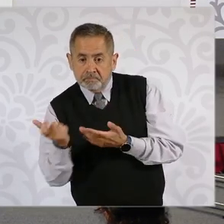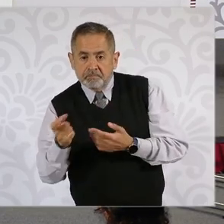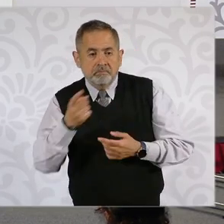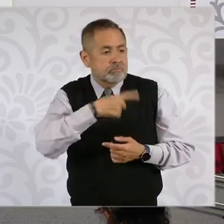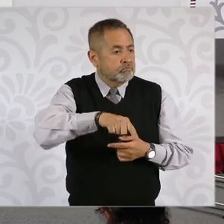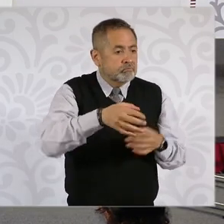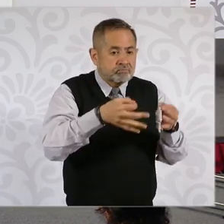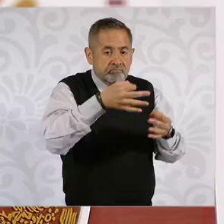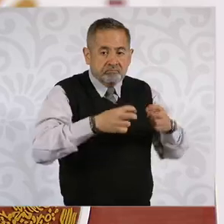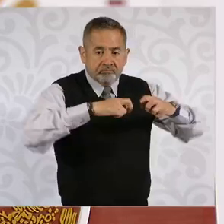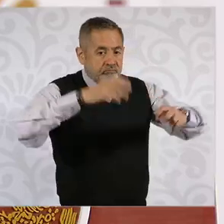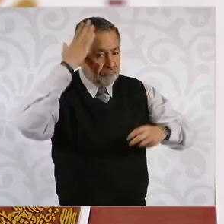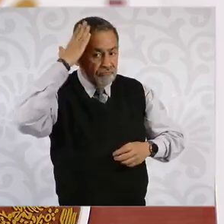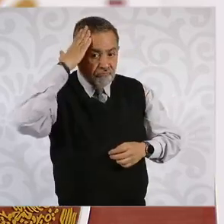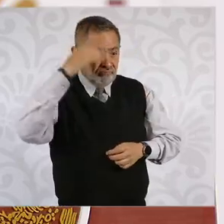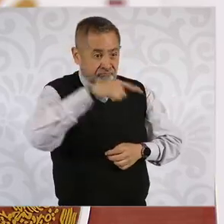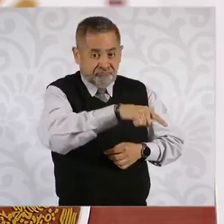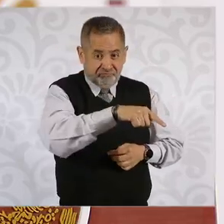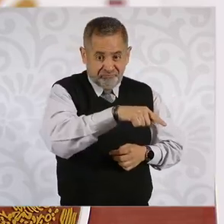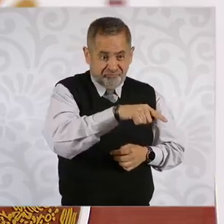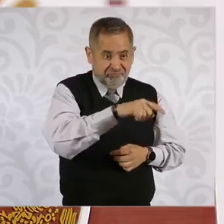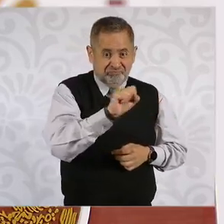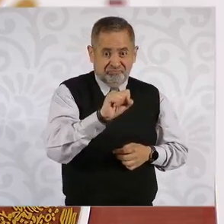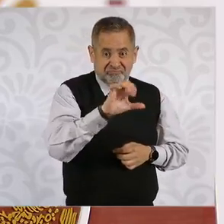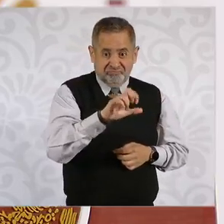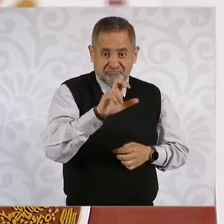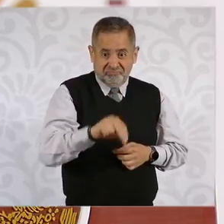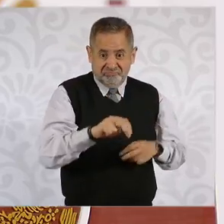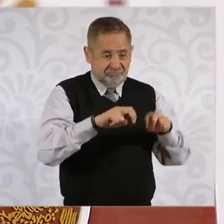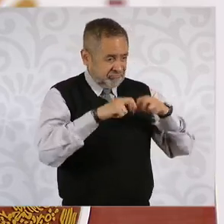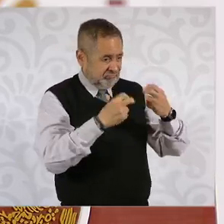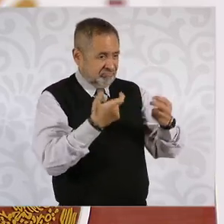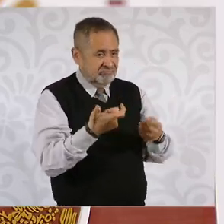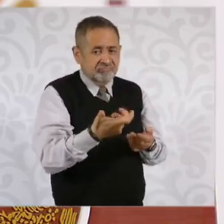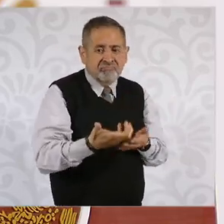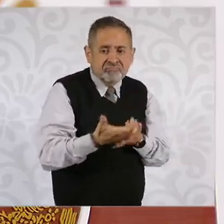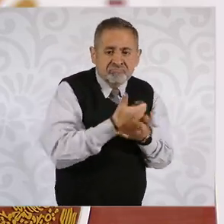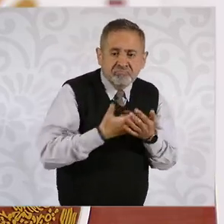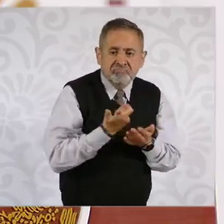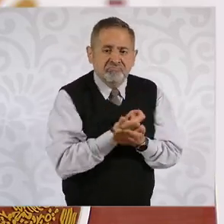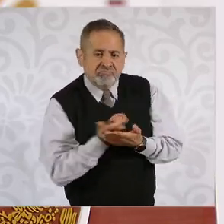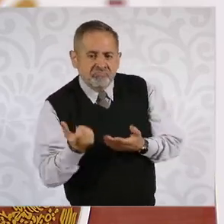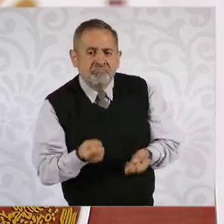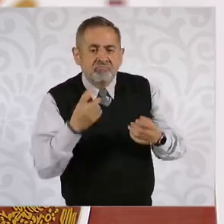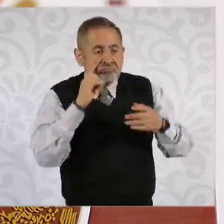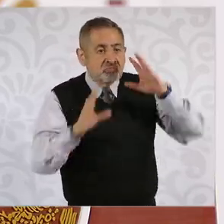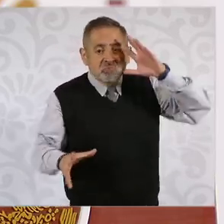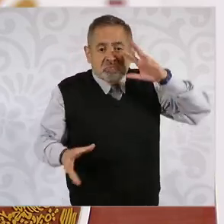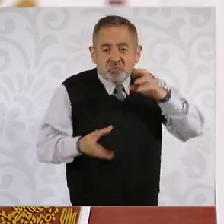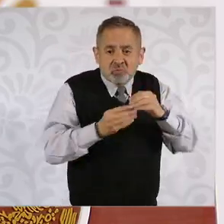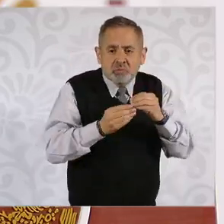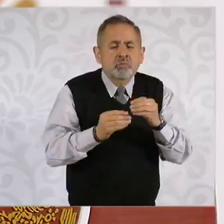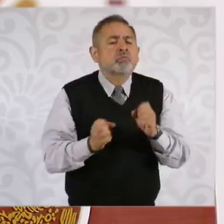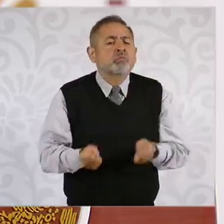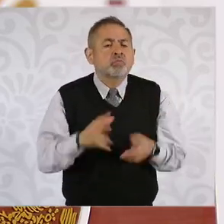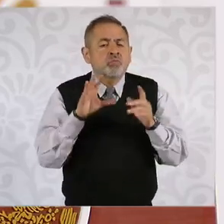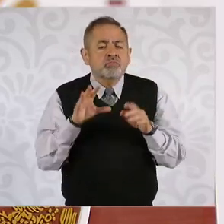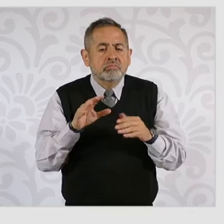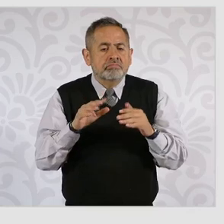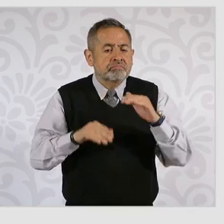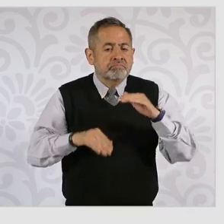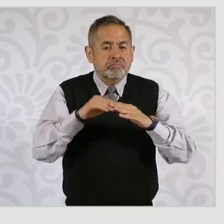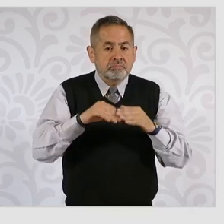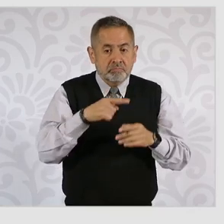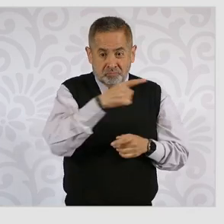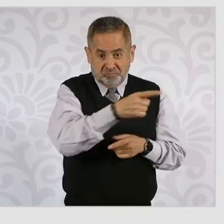ministros contempla todo esto que está aquí y alcanza un